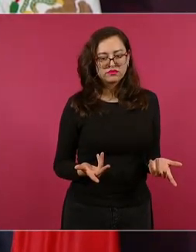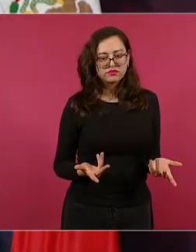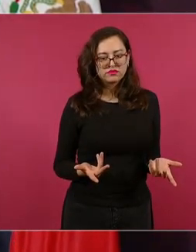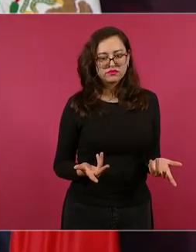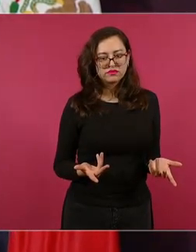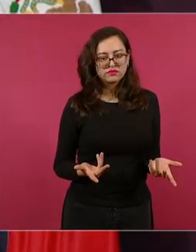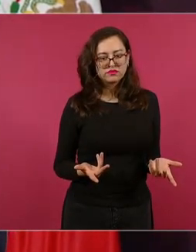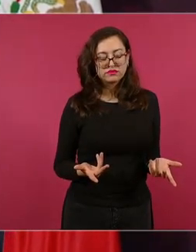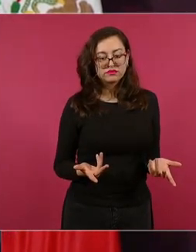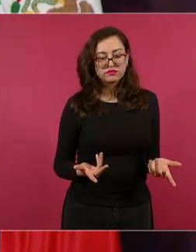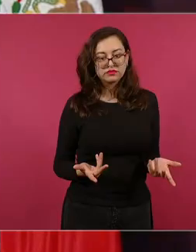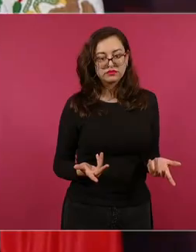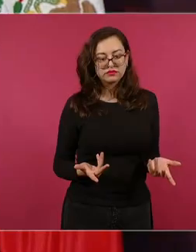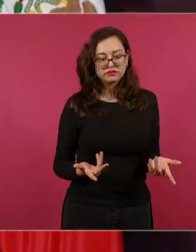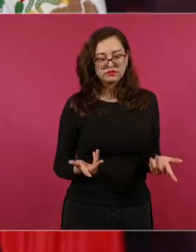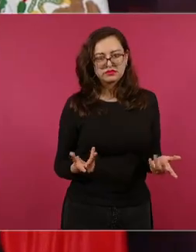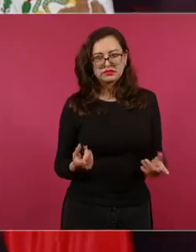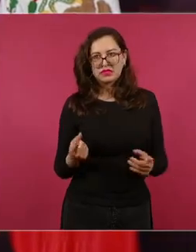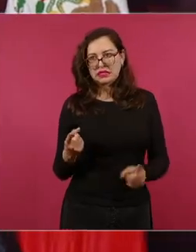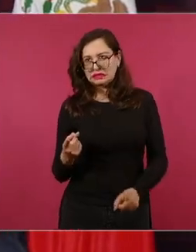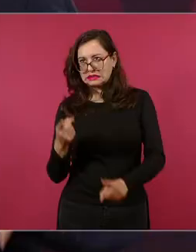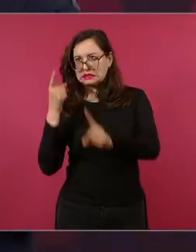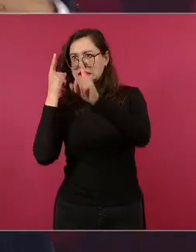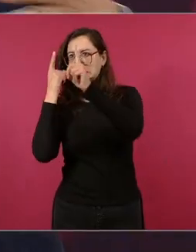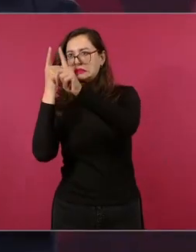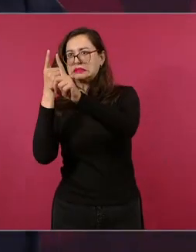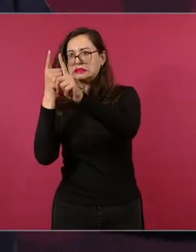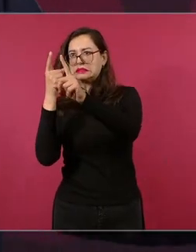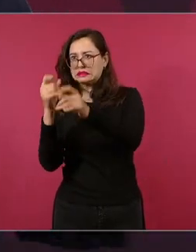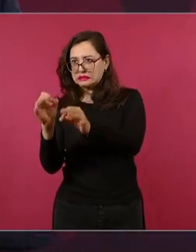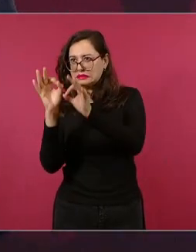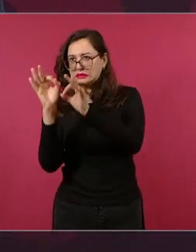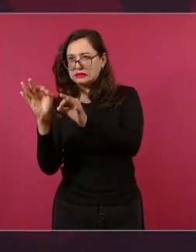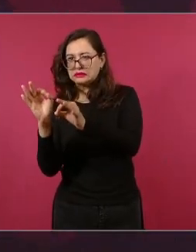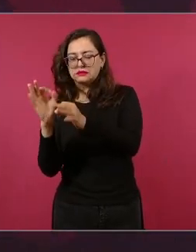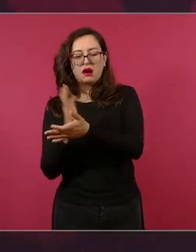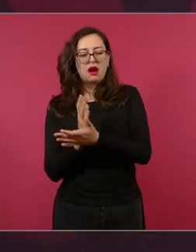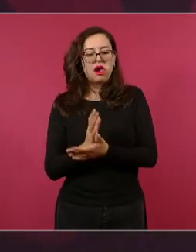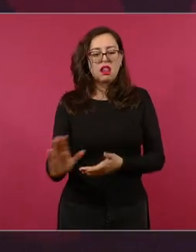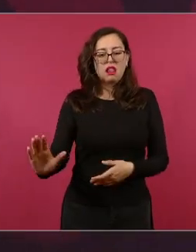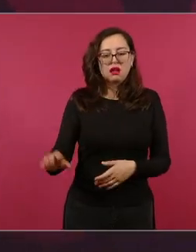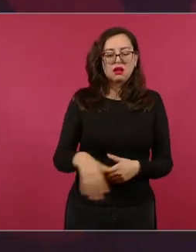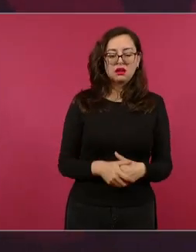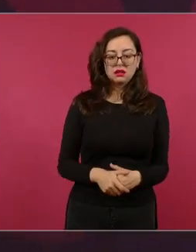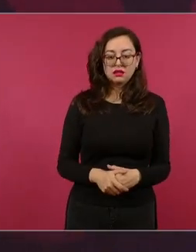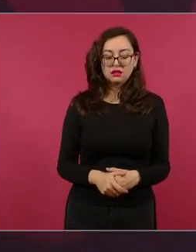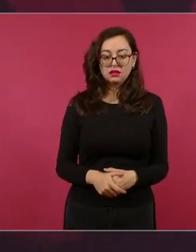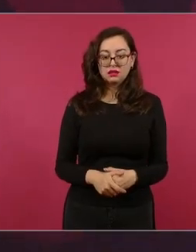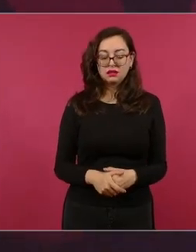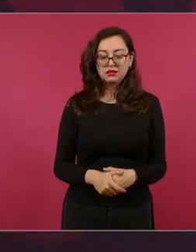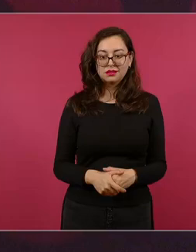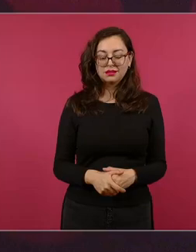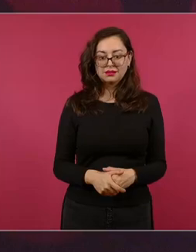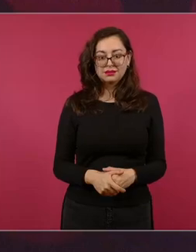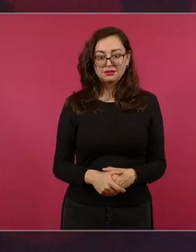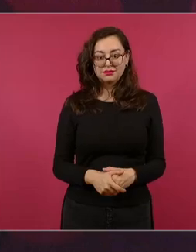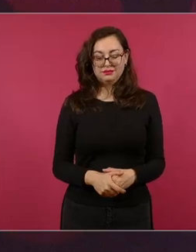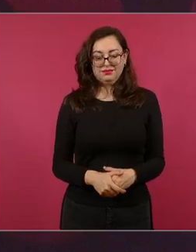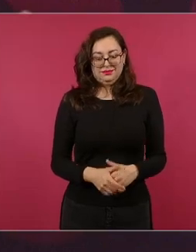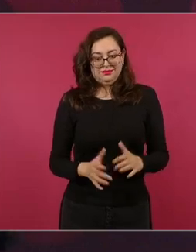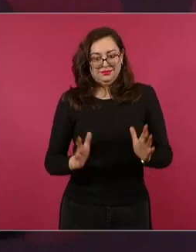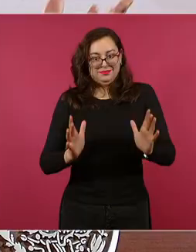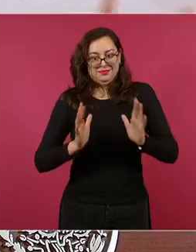los principios los ideales bueno abandonaron los